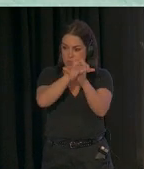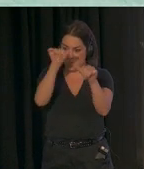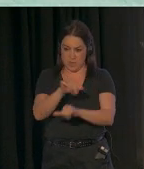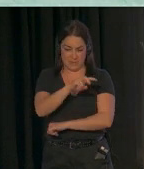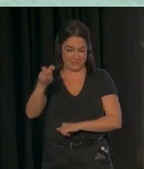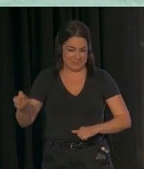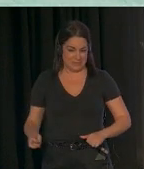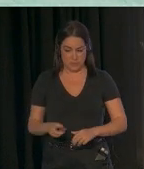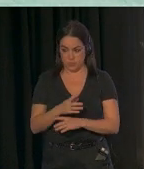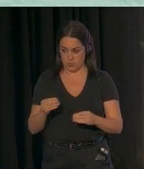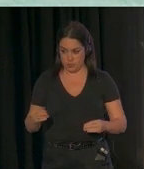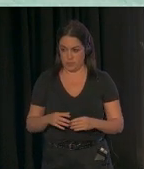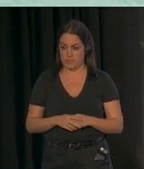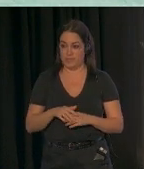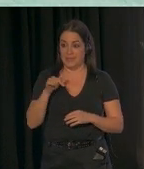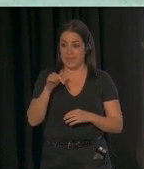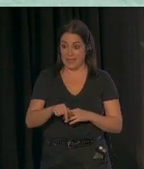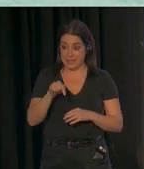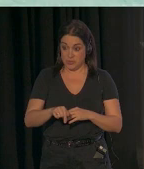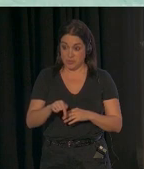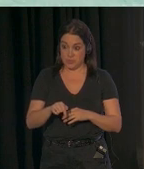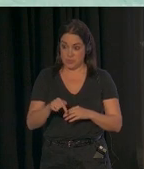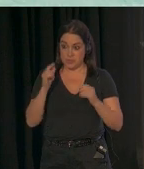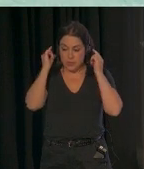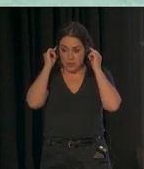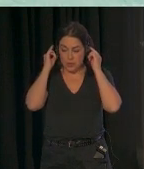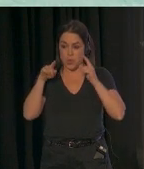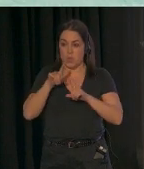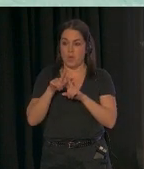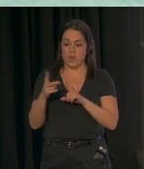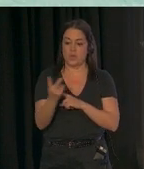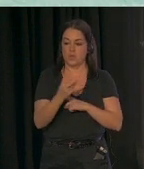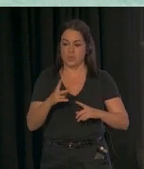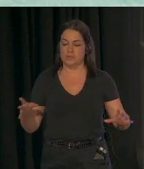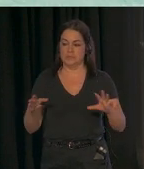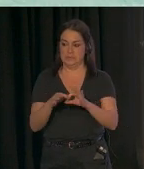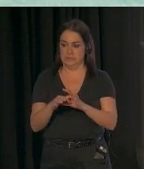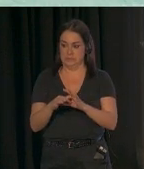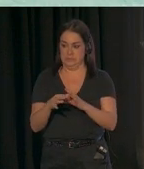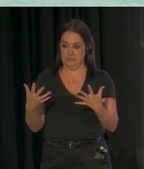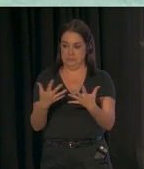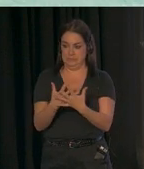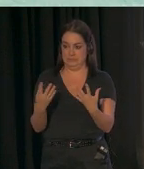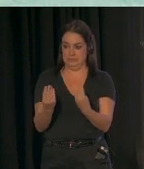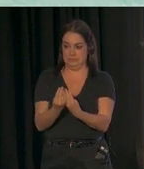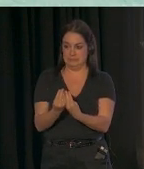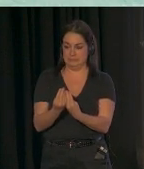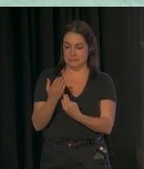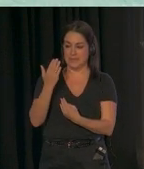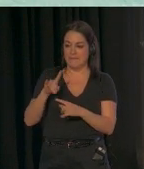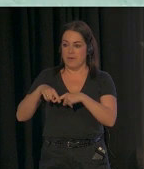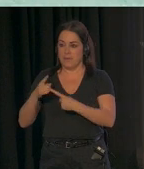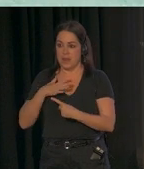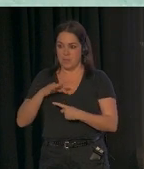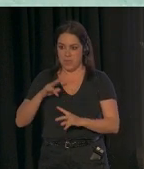que estos factores están entrelazados. Así que las familias muchas veces tienen un mayor riesgo de sufrir estrés y